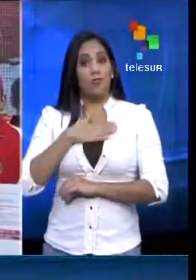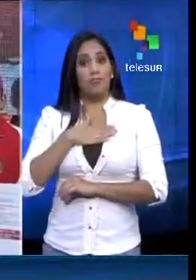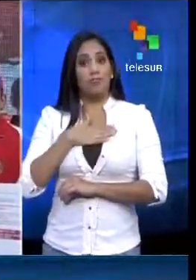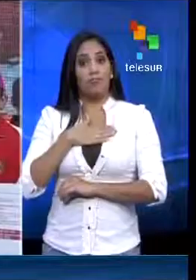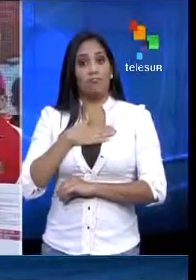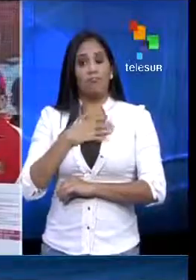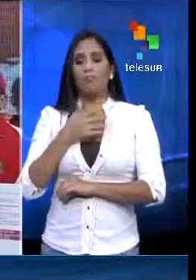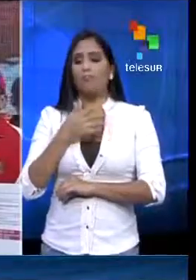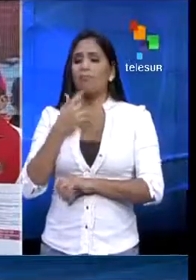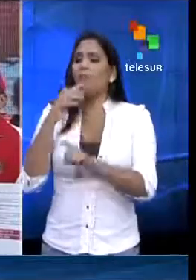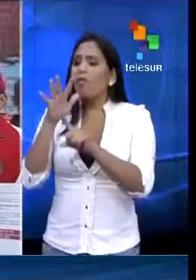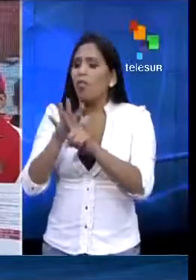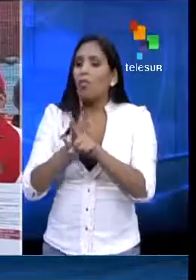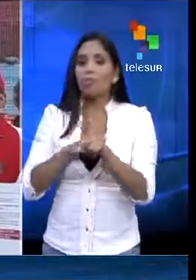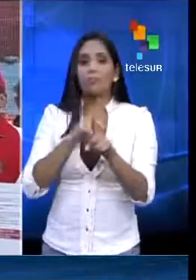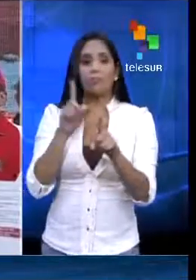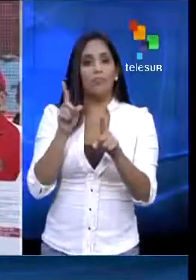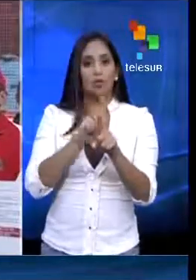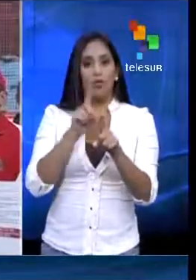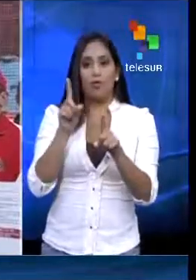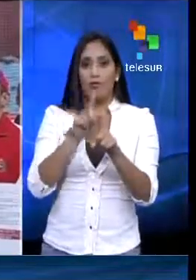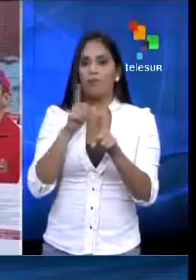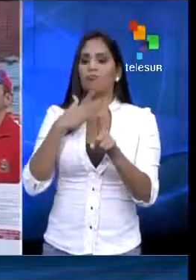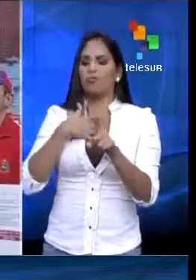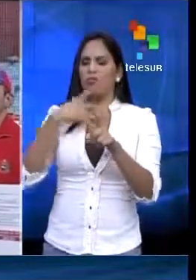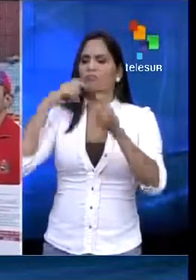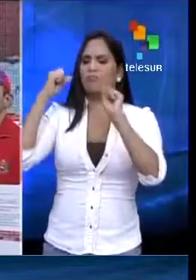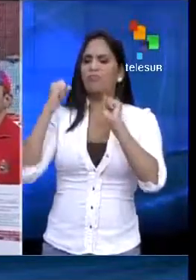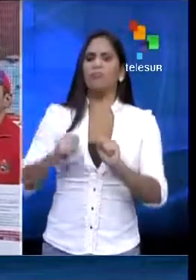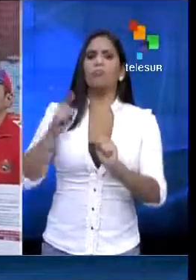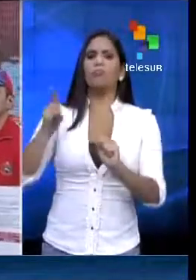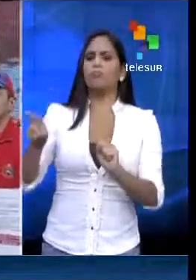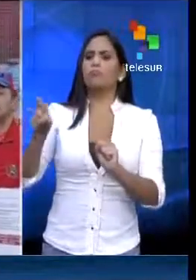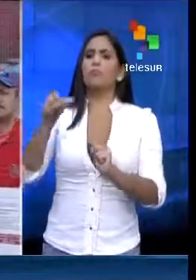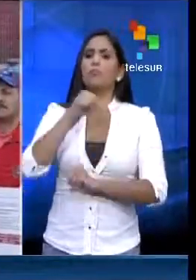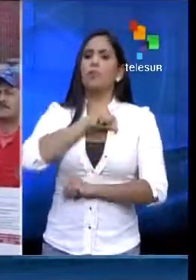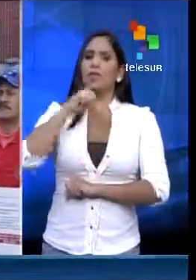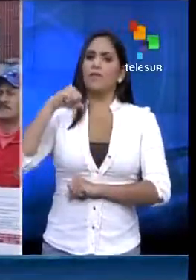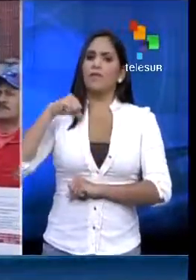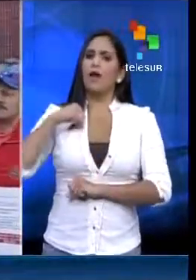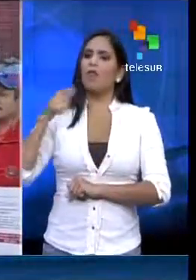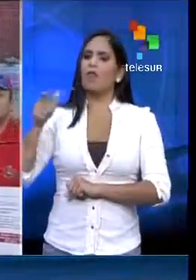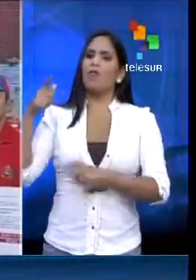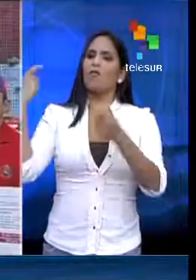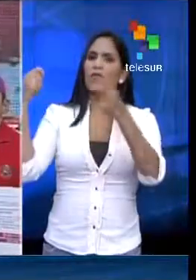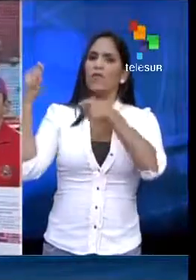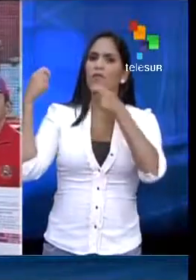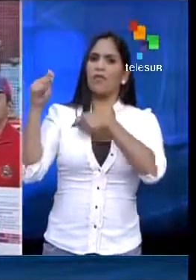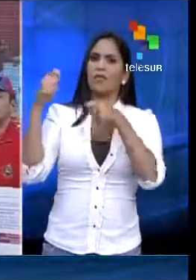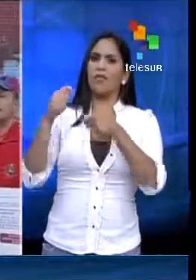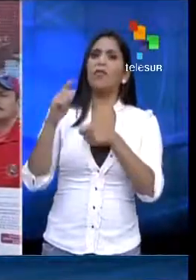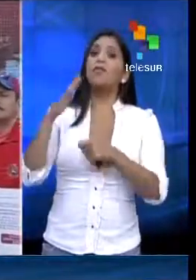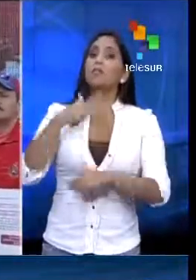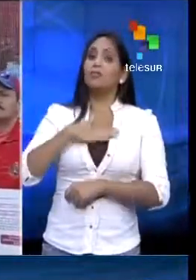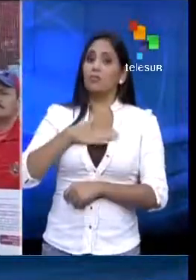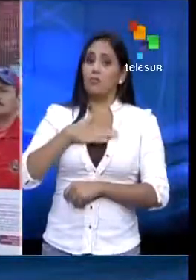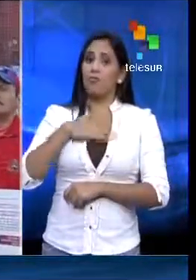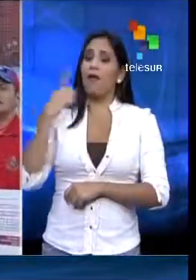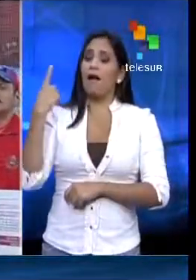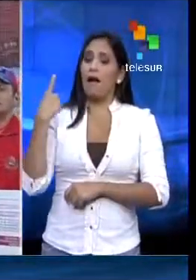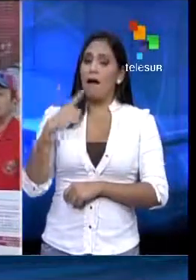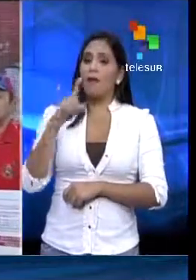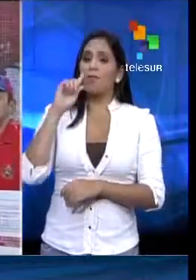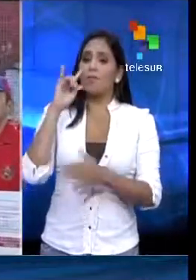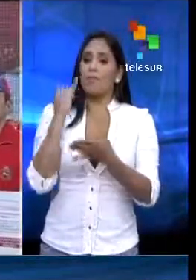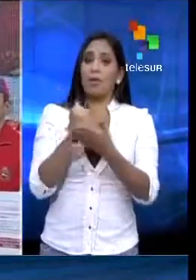con unas cadenas privadas que están articuladas al contrabandeo, al bachaqueo. Tengo pruebas, tengo